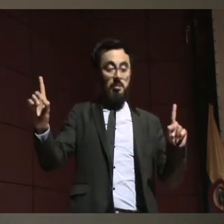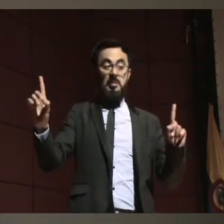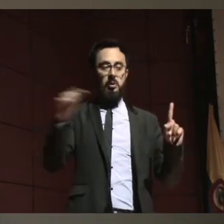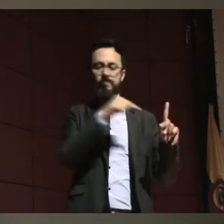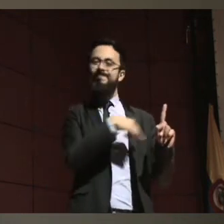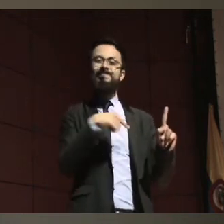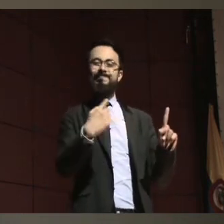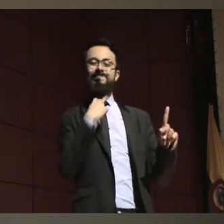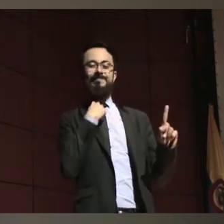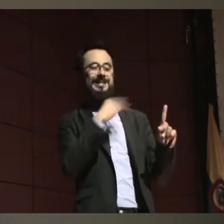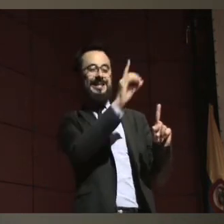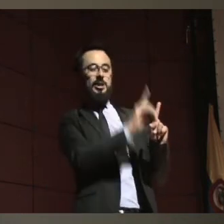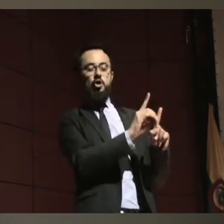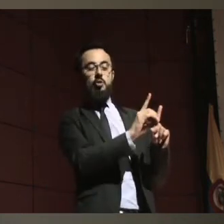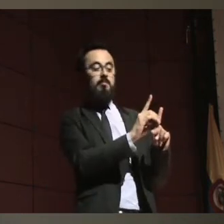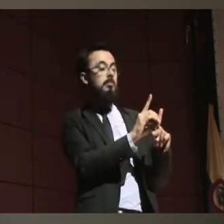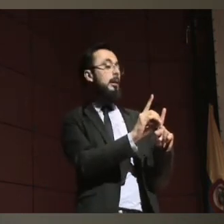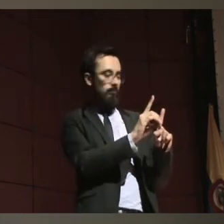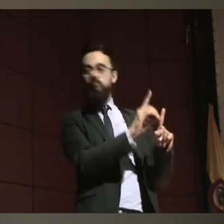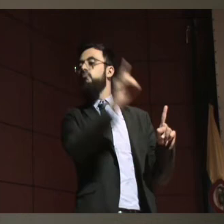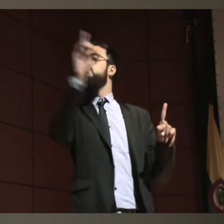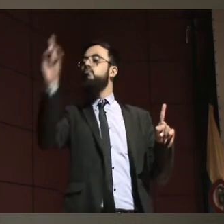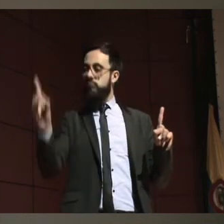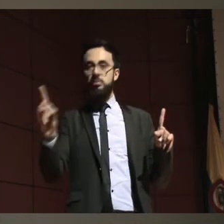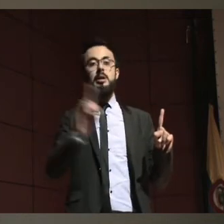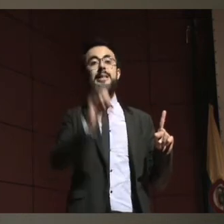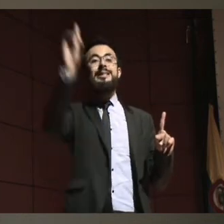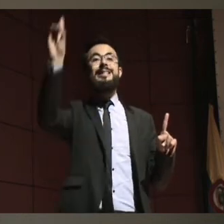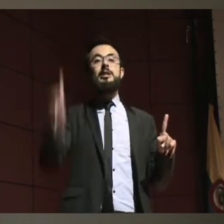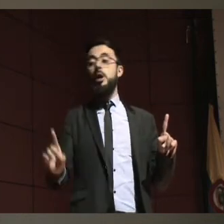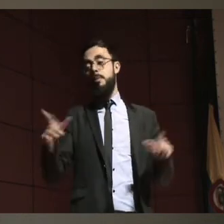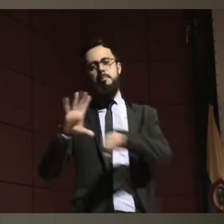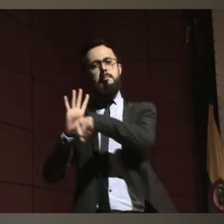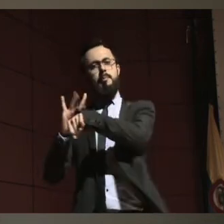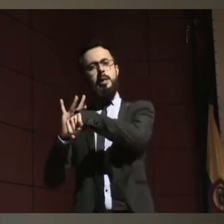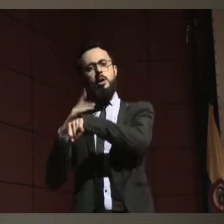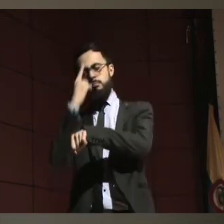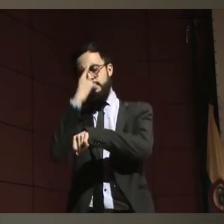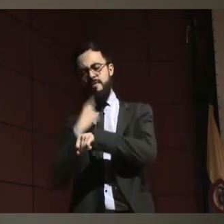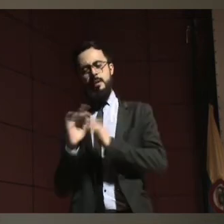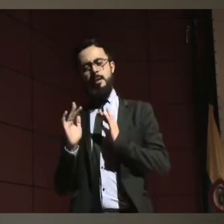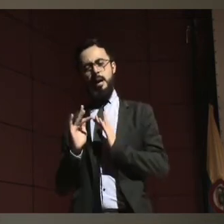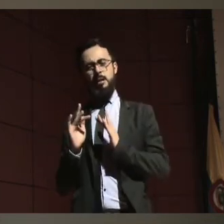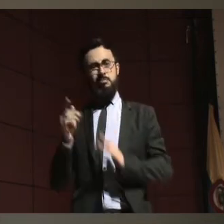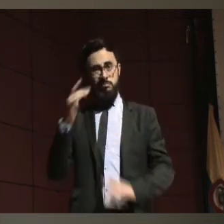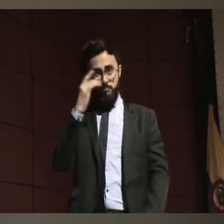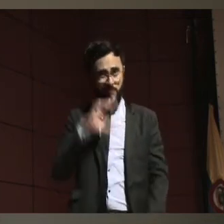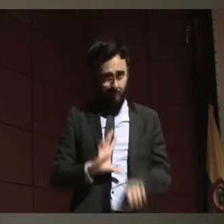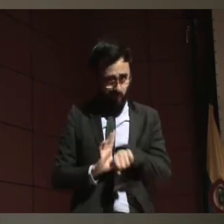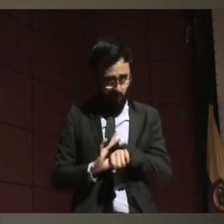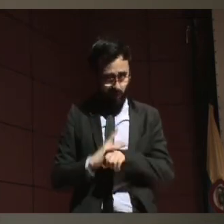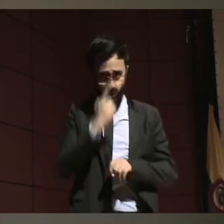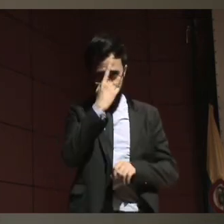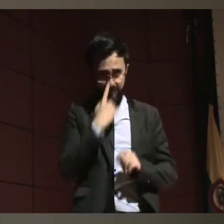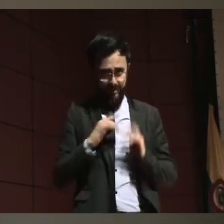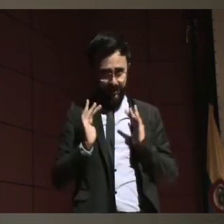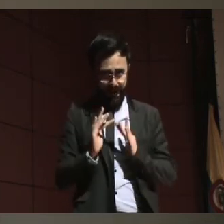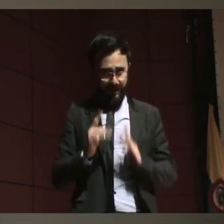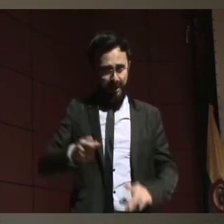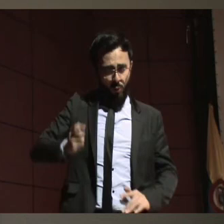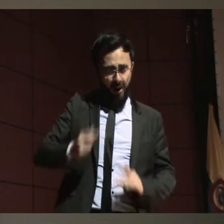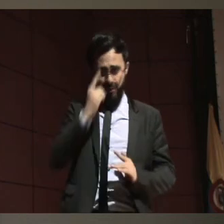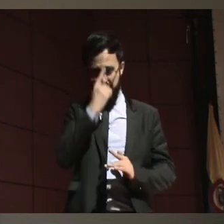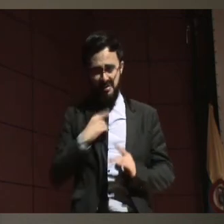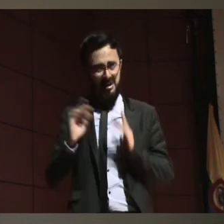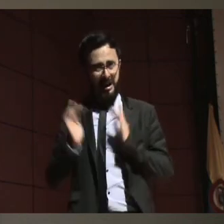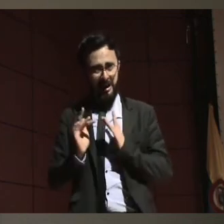persona, porque él es el más idóneo. Entonces, obviamente un médico no es el más idóneo, un abogado tampoco es el más idóneo. El más idóneo es